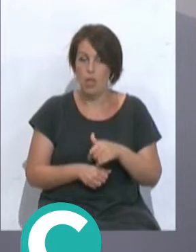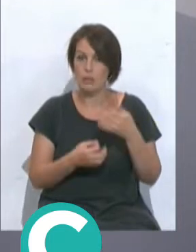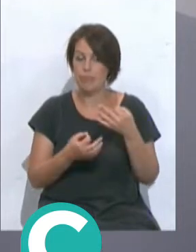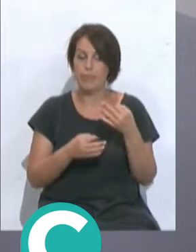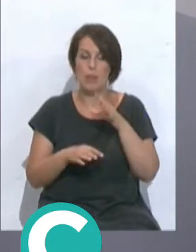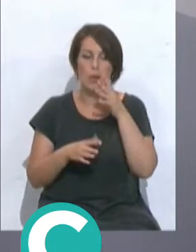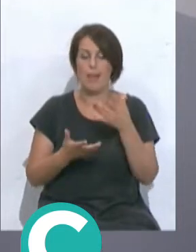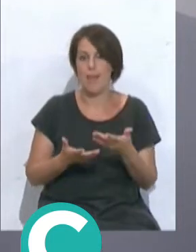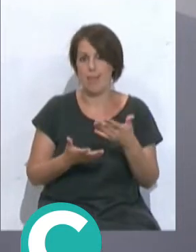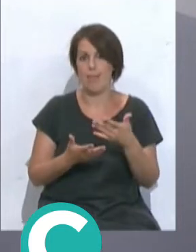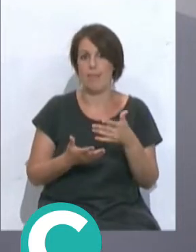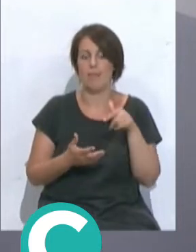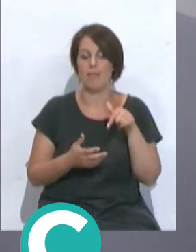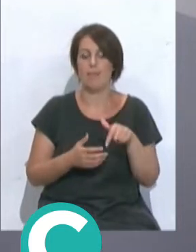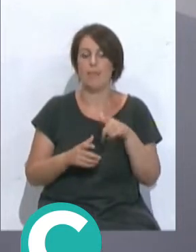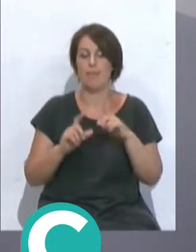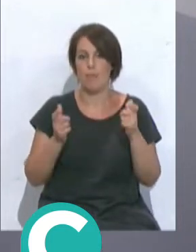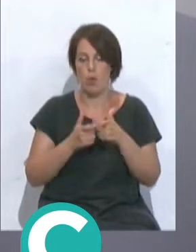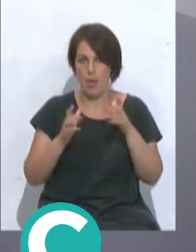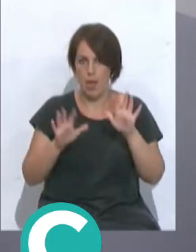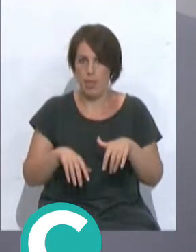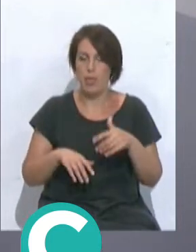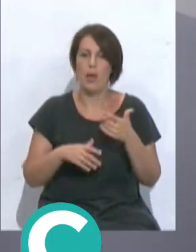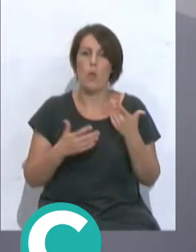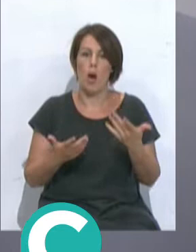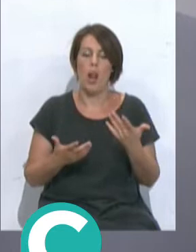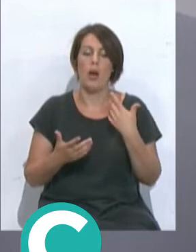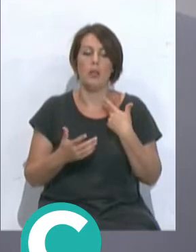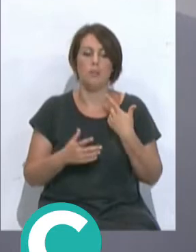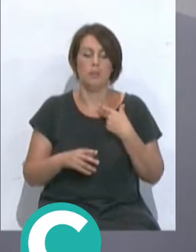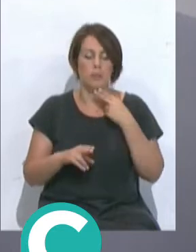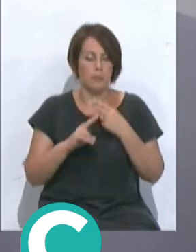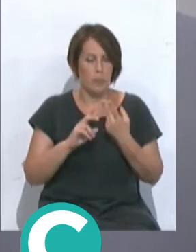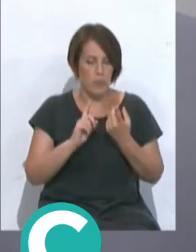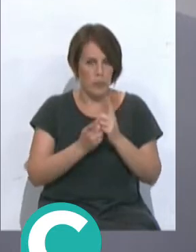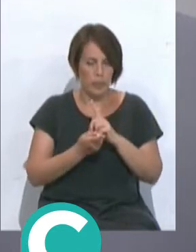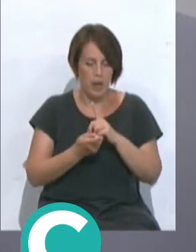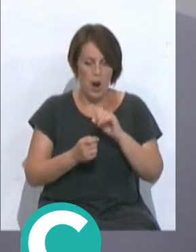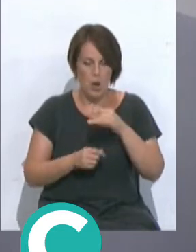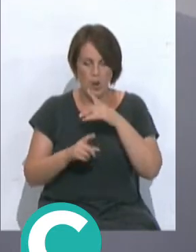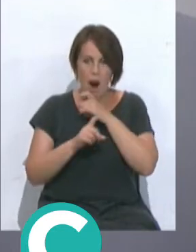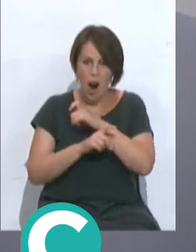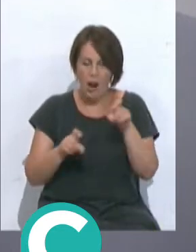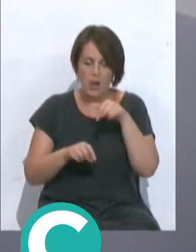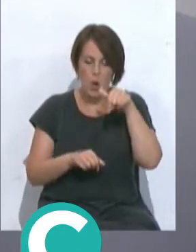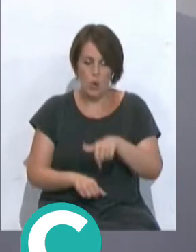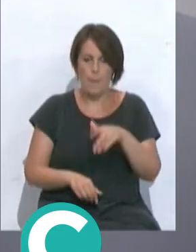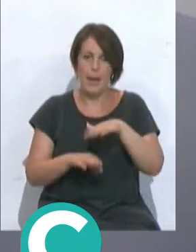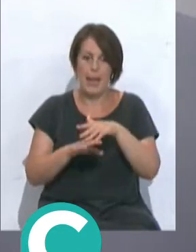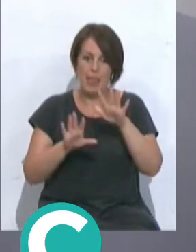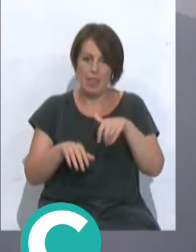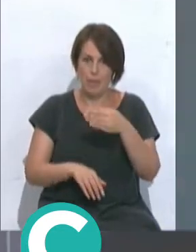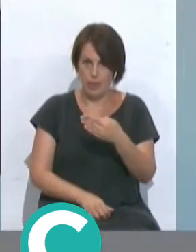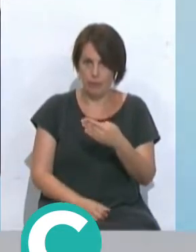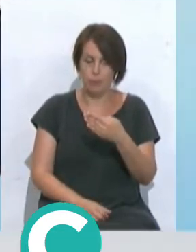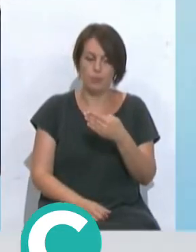actualidad del conjunto amarillo que pasa por el cambio de denominación que ha anunciado el club en el día de hoy para el Cádiz